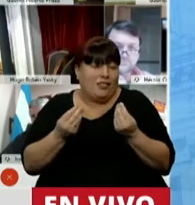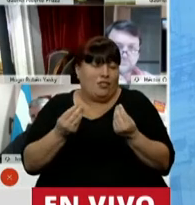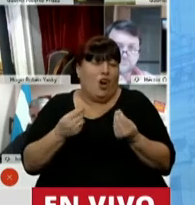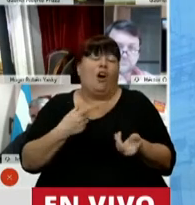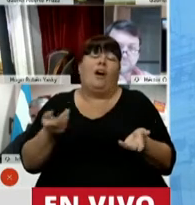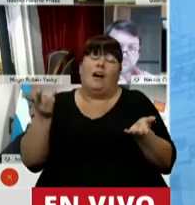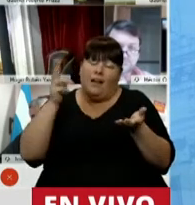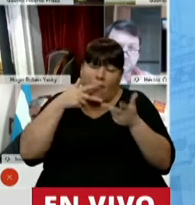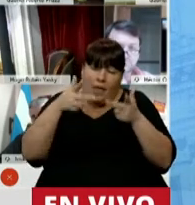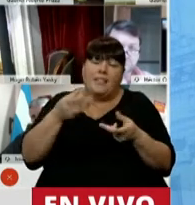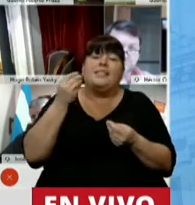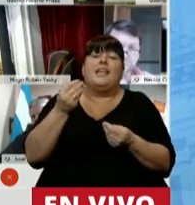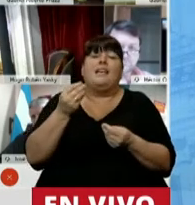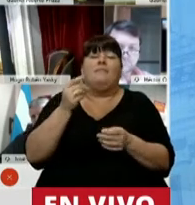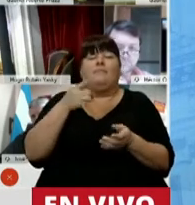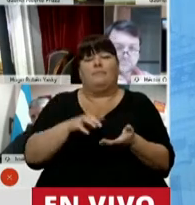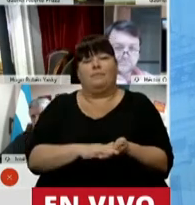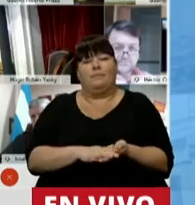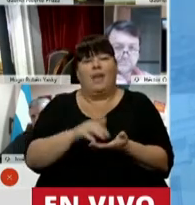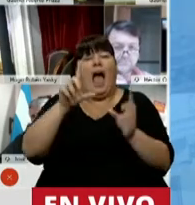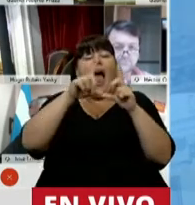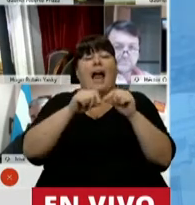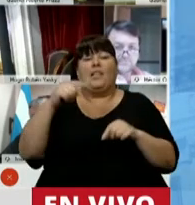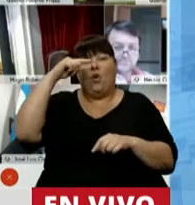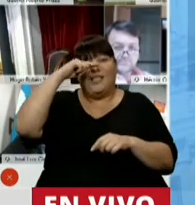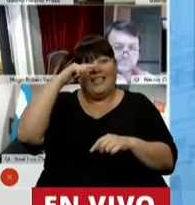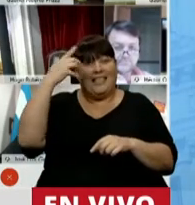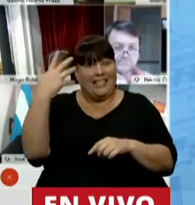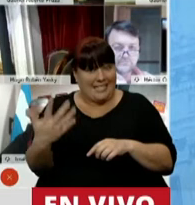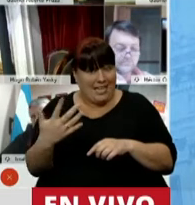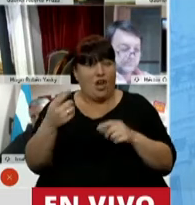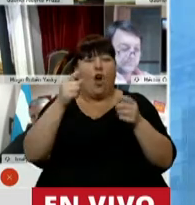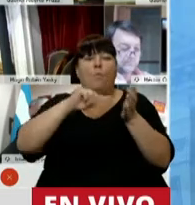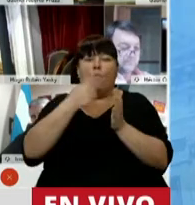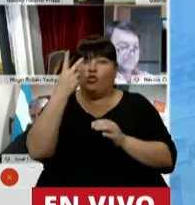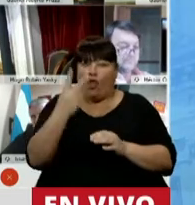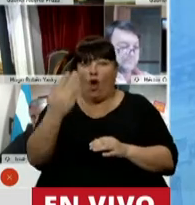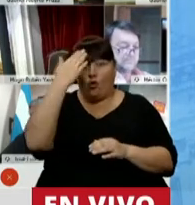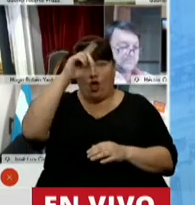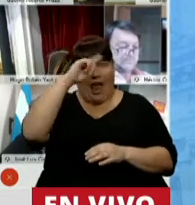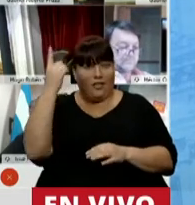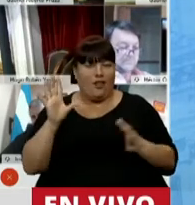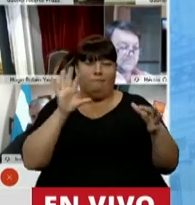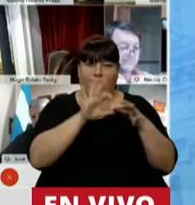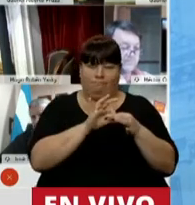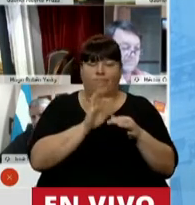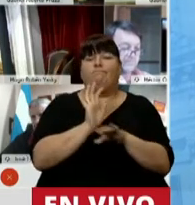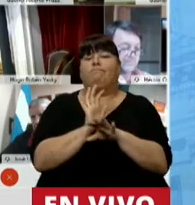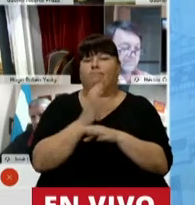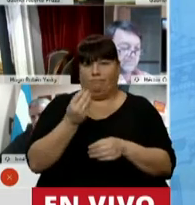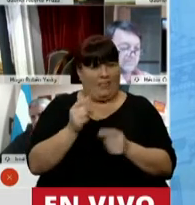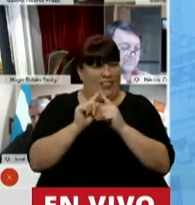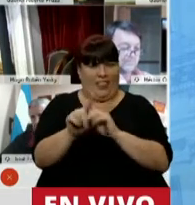reputarlo como establecido en los términos del artículo 75, inciso 2, de la Constitución Nacional. Esto es,